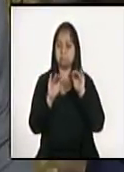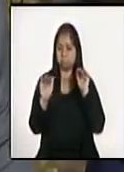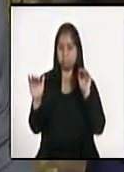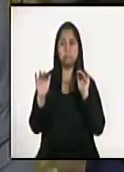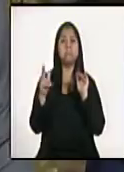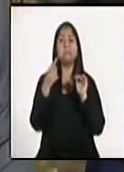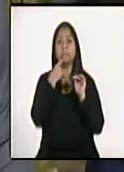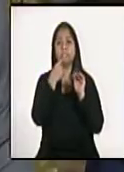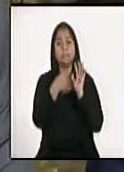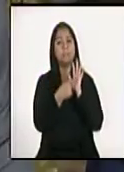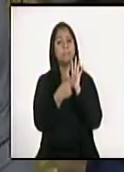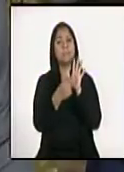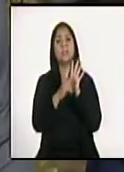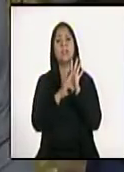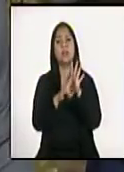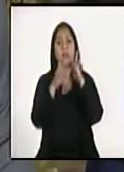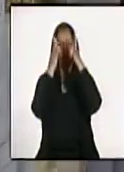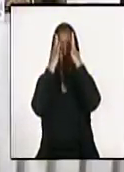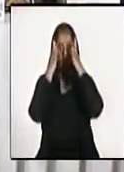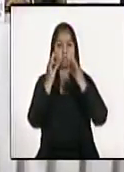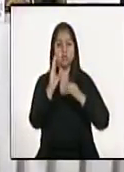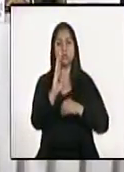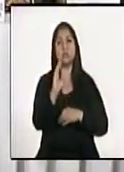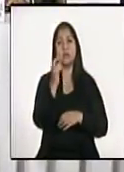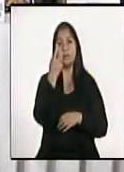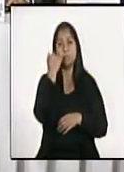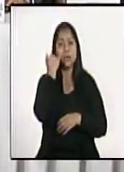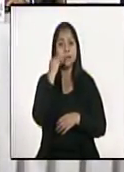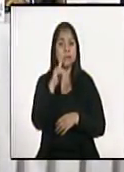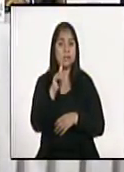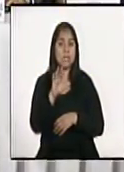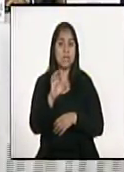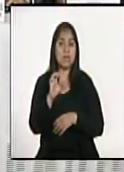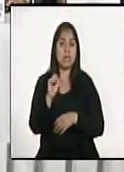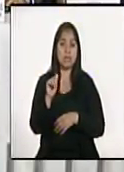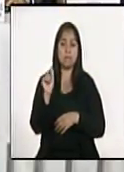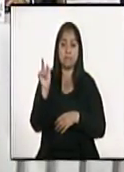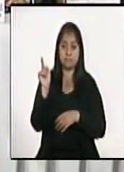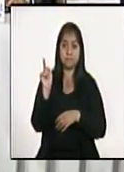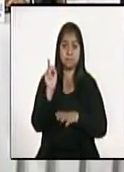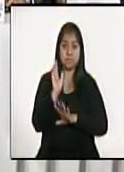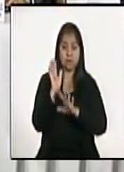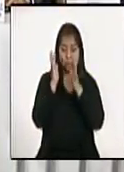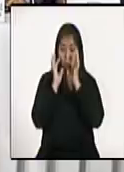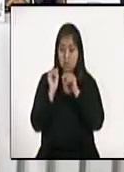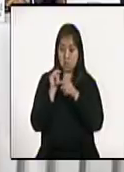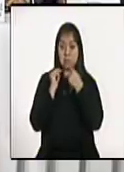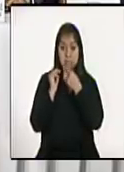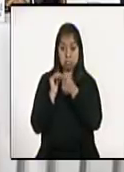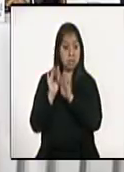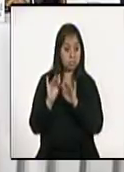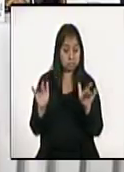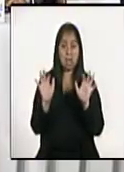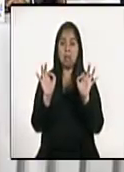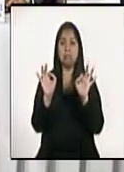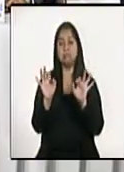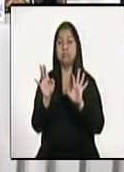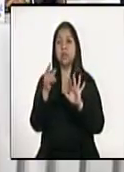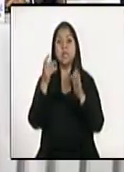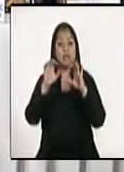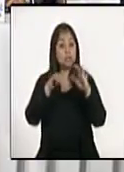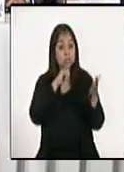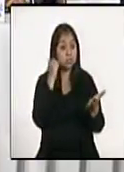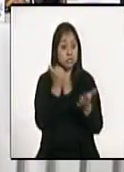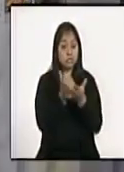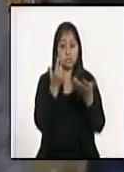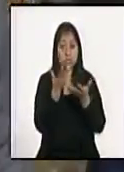los acuerdos de Basilea. Al estar aprobado esta ley de